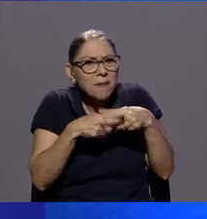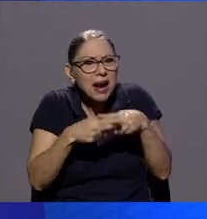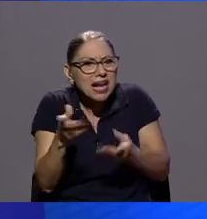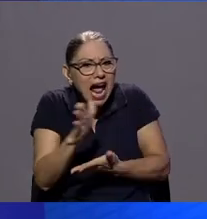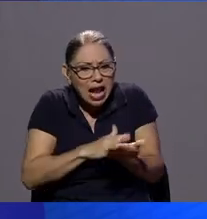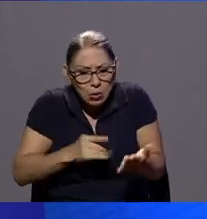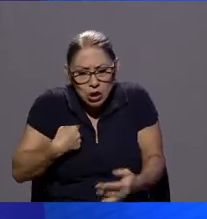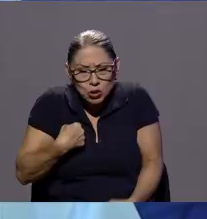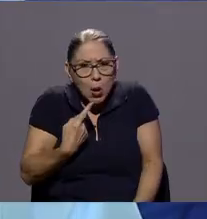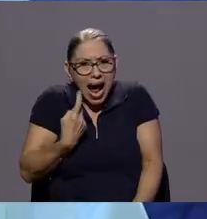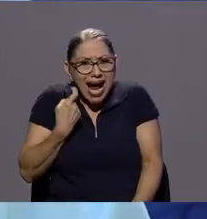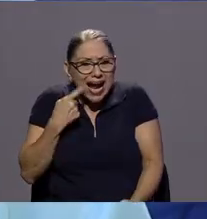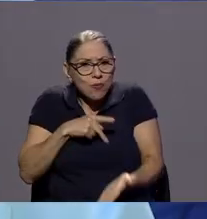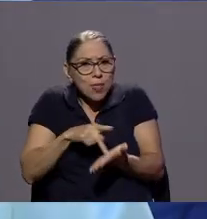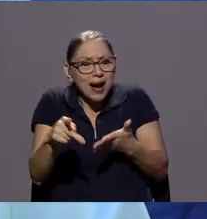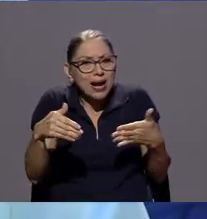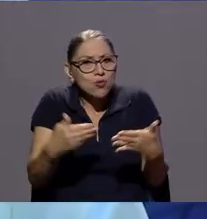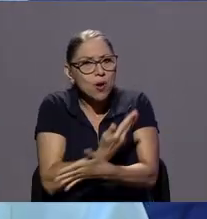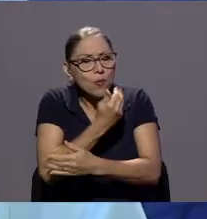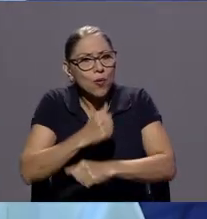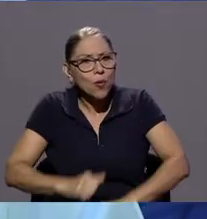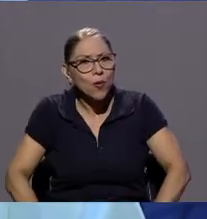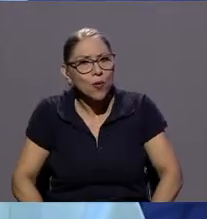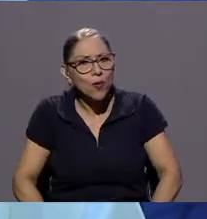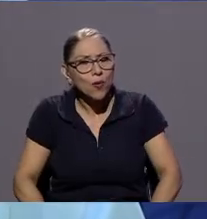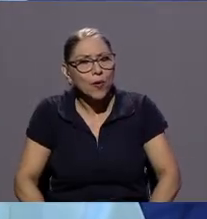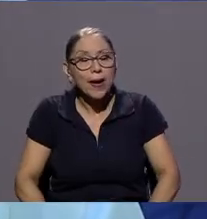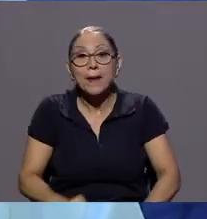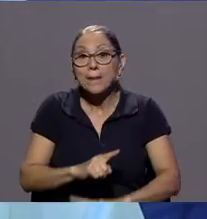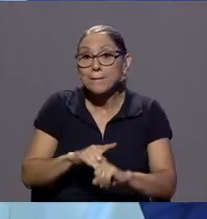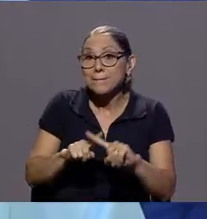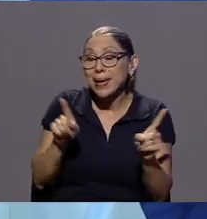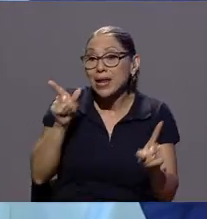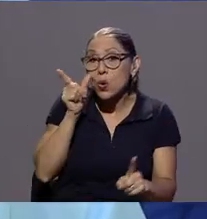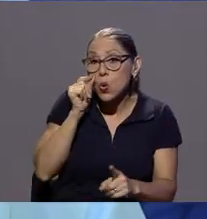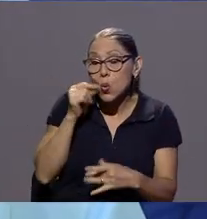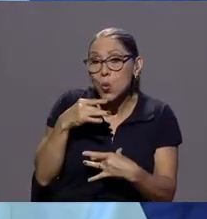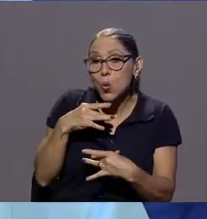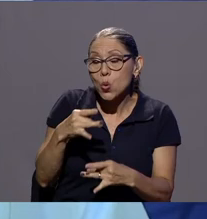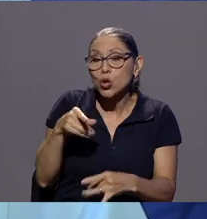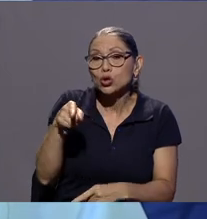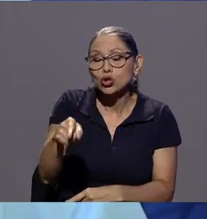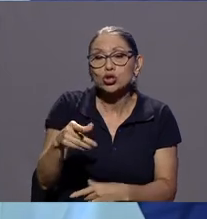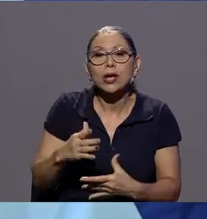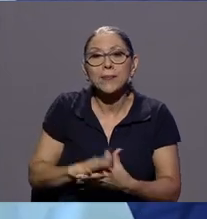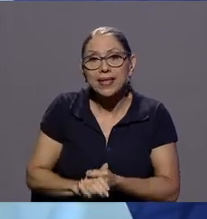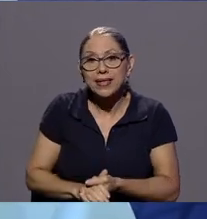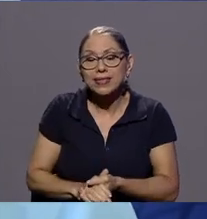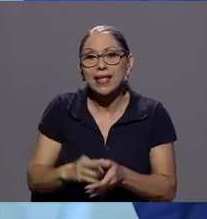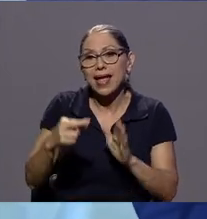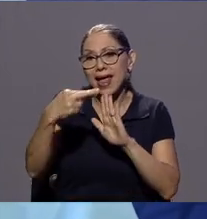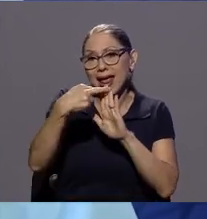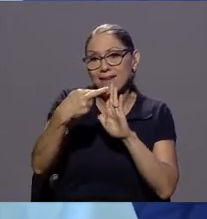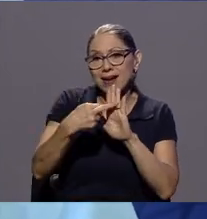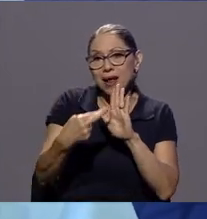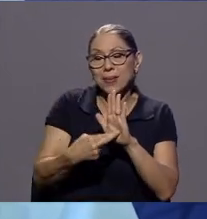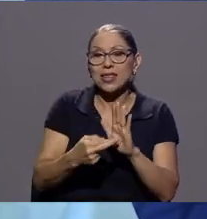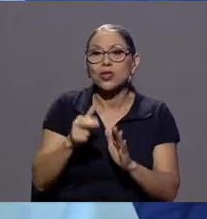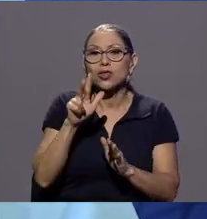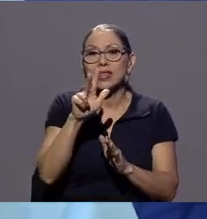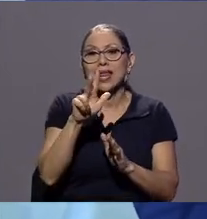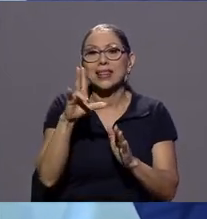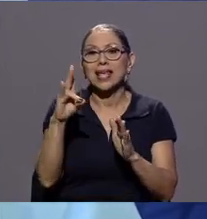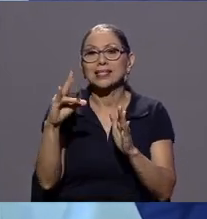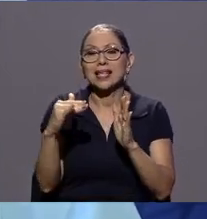de pagar y que es nuevo bueno pero curiosamente en este sentido el reglamento 37.899